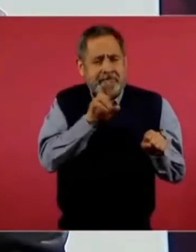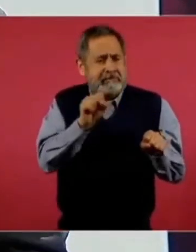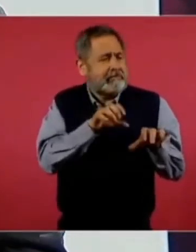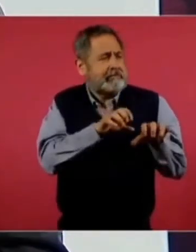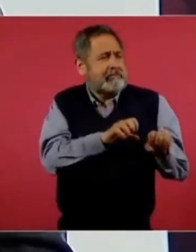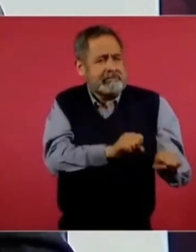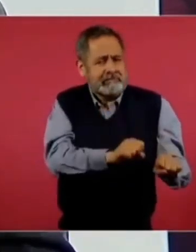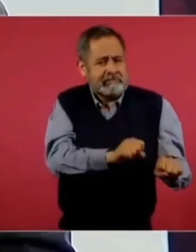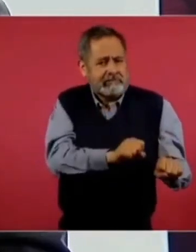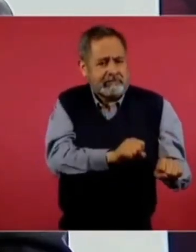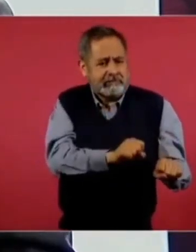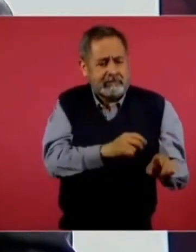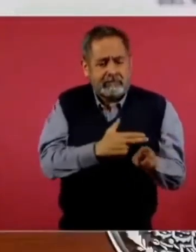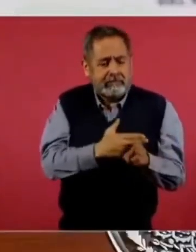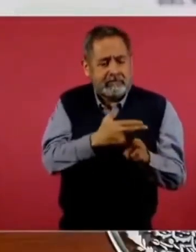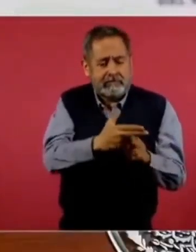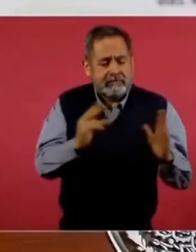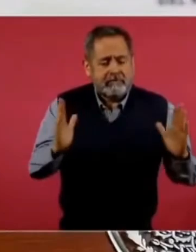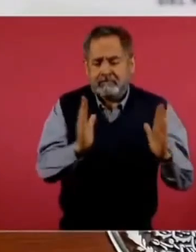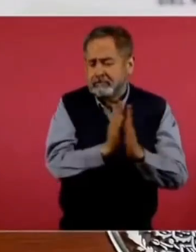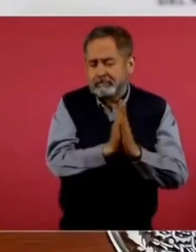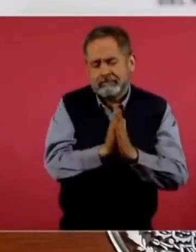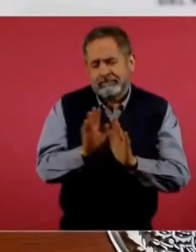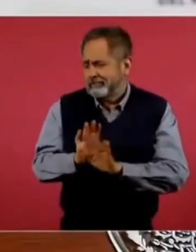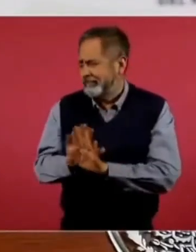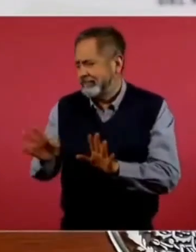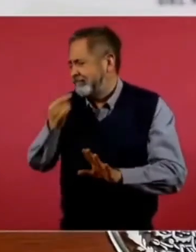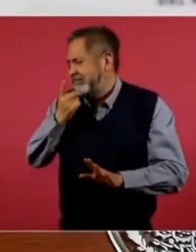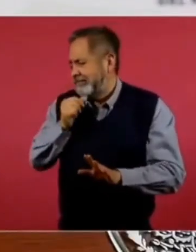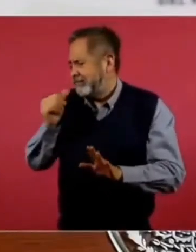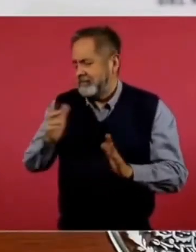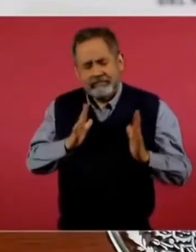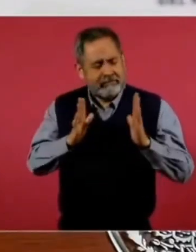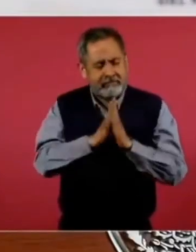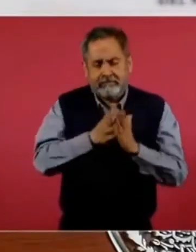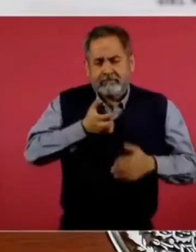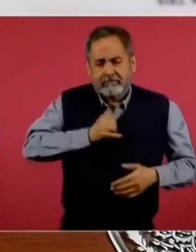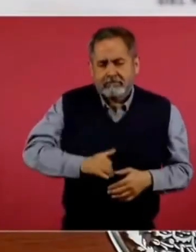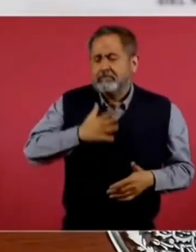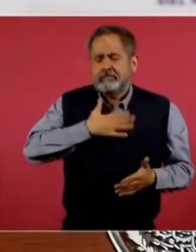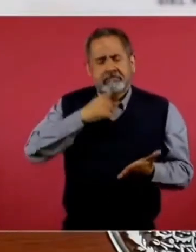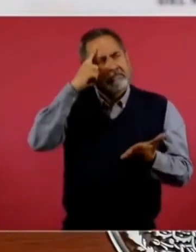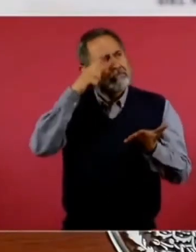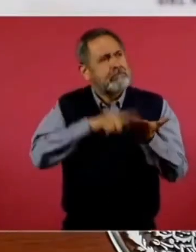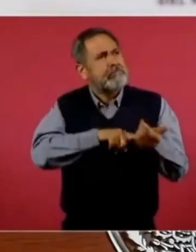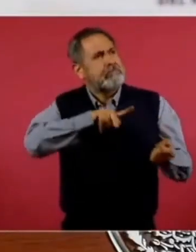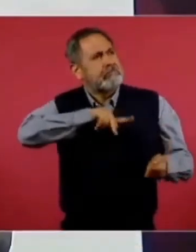y me quiero morir así, creyendo en mis ideales.